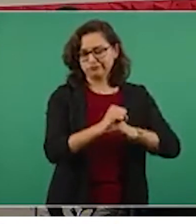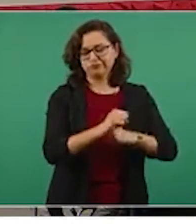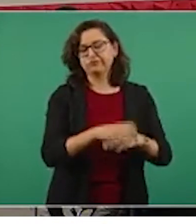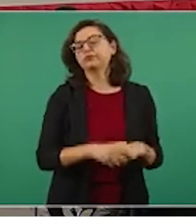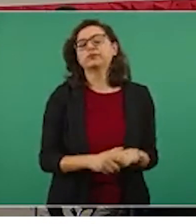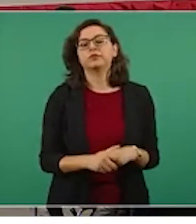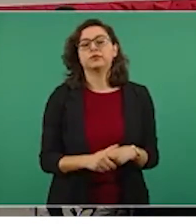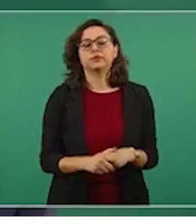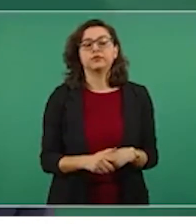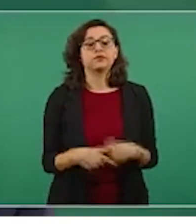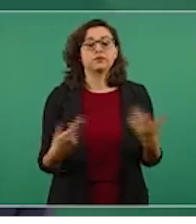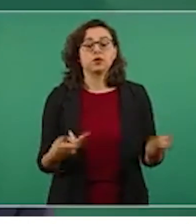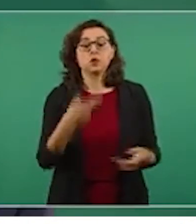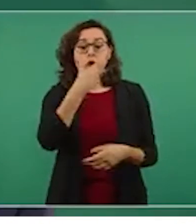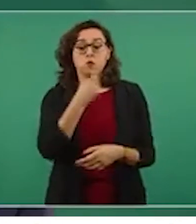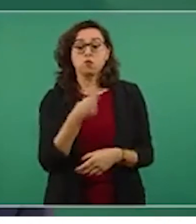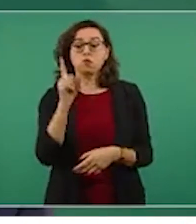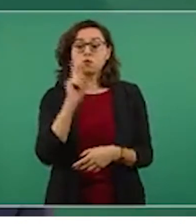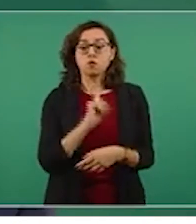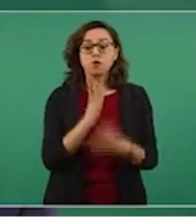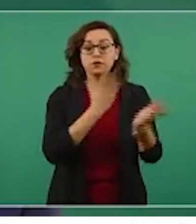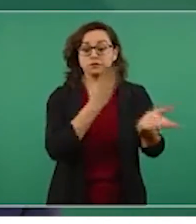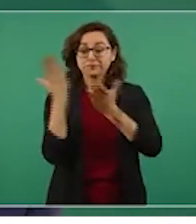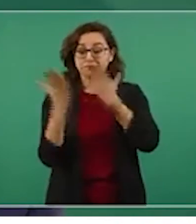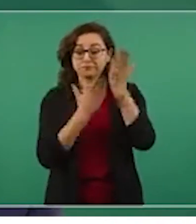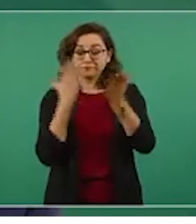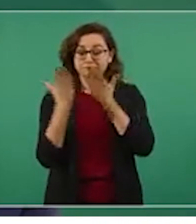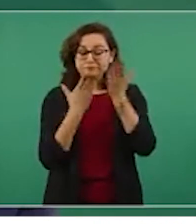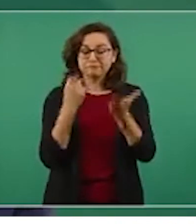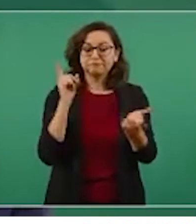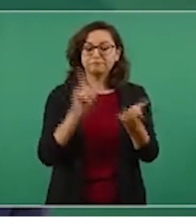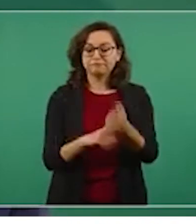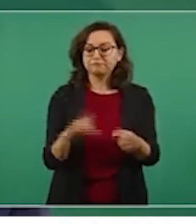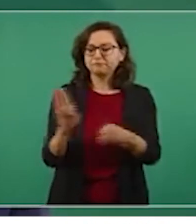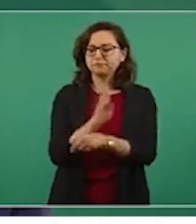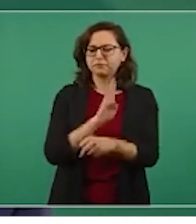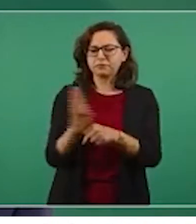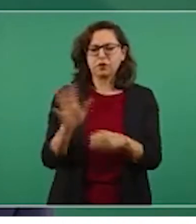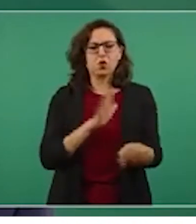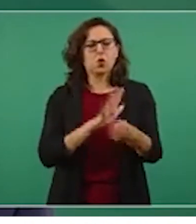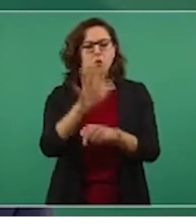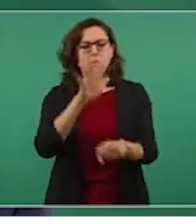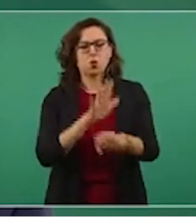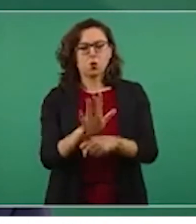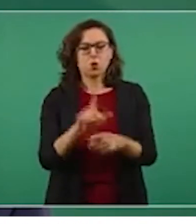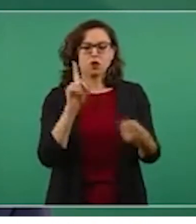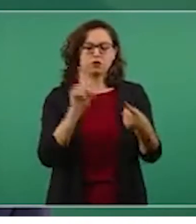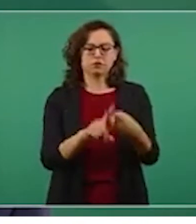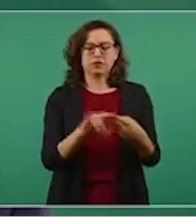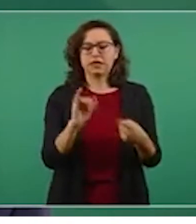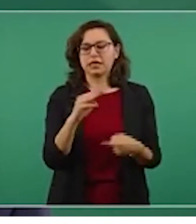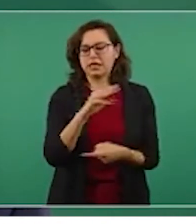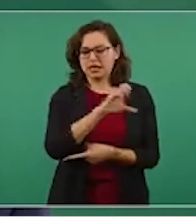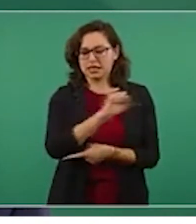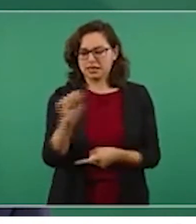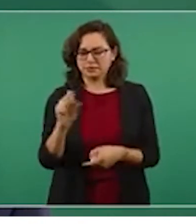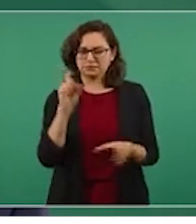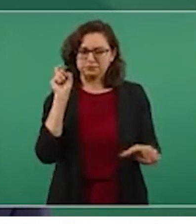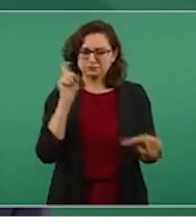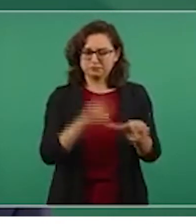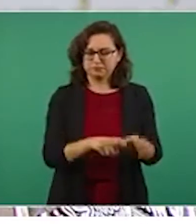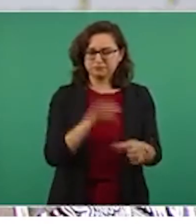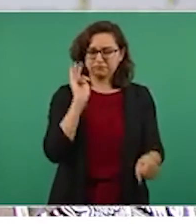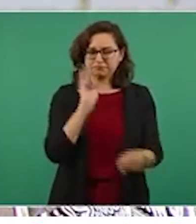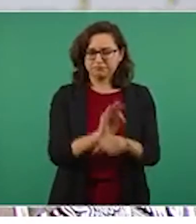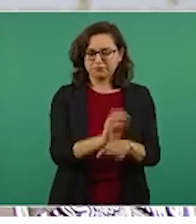las y los jóvenes de estos bachilleratos tendrán un seguro de salud que otorga el propio Instituto Mexicano del Seguro Social,